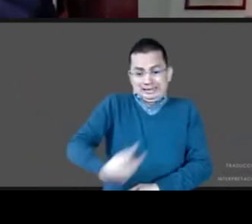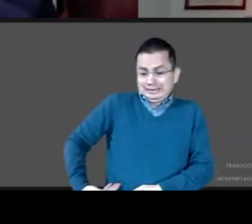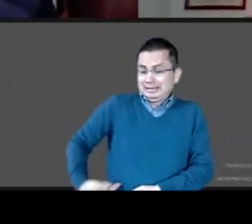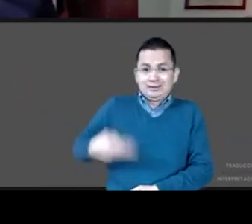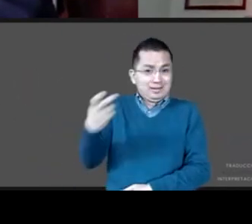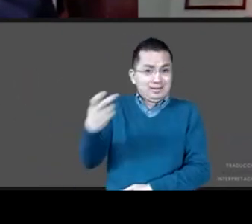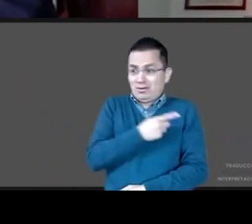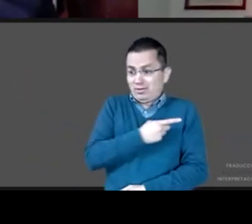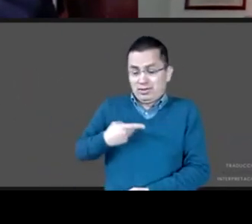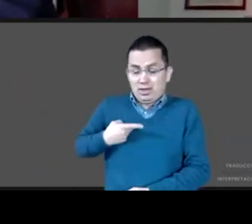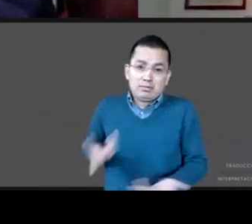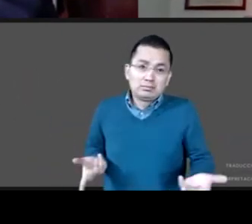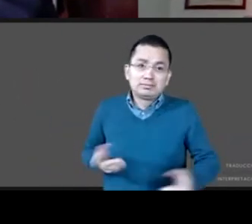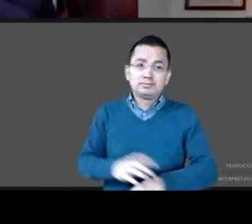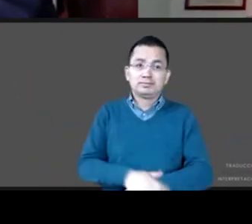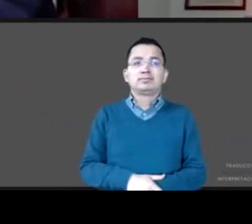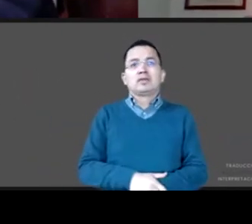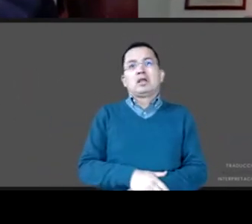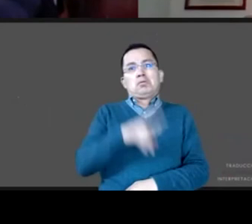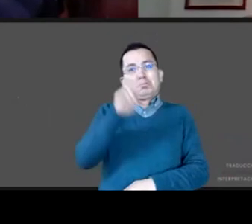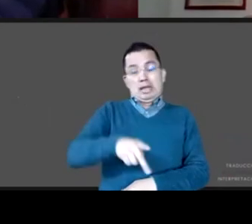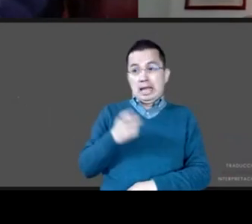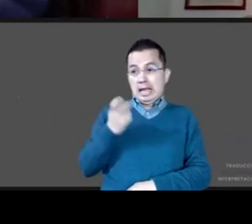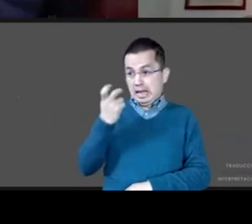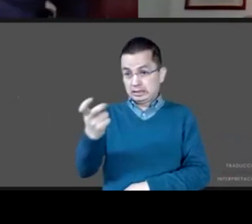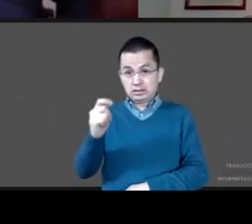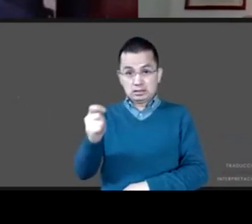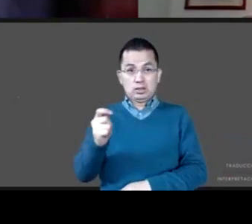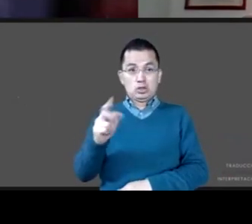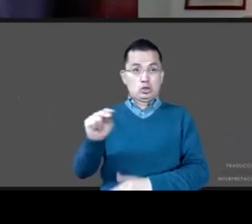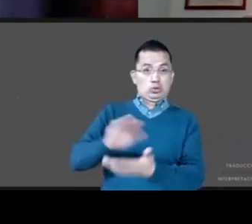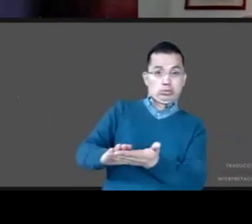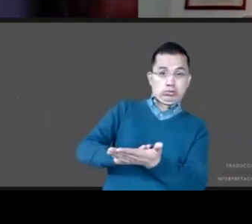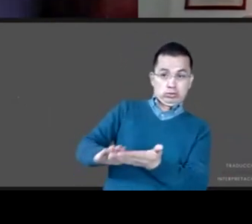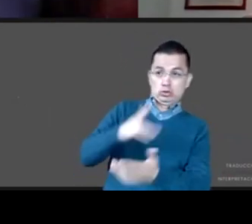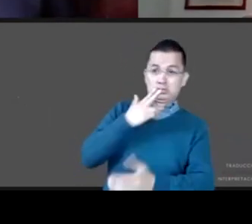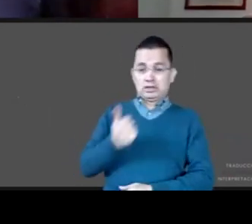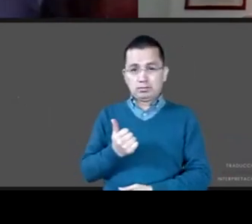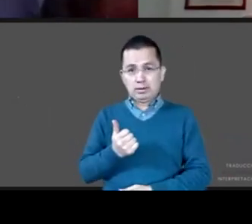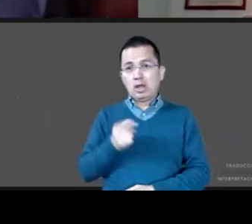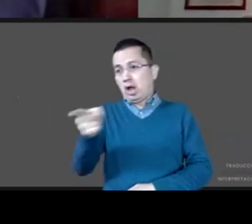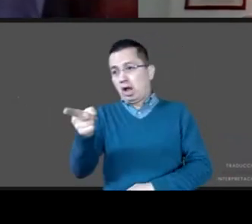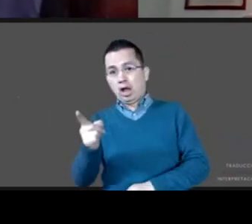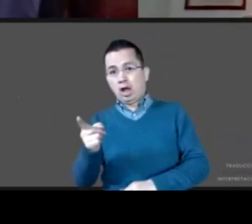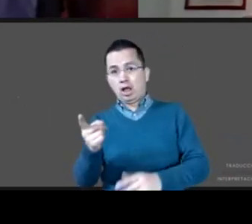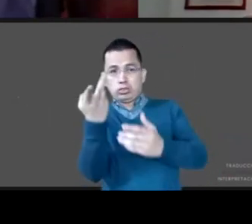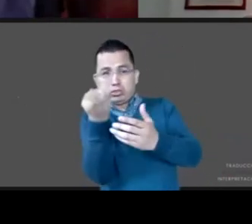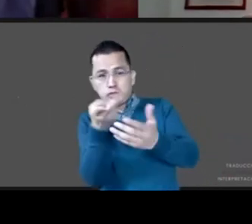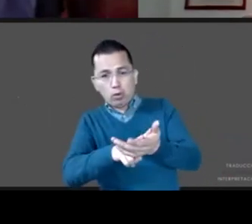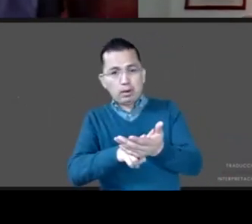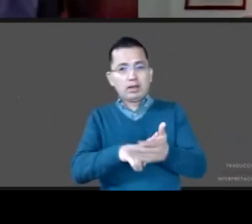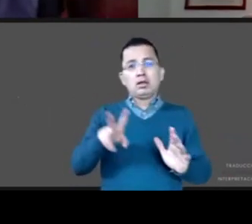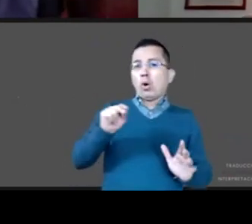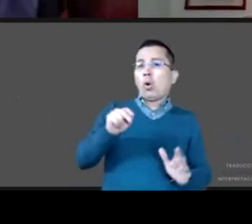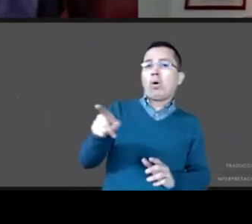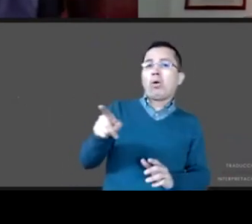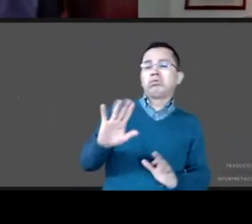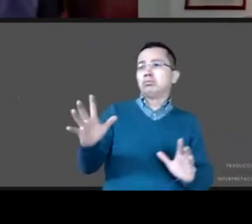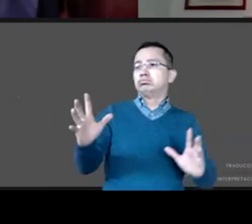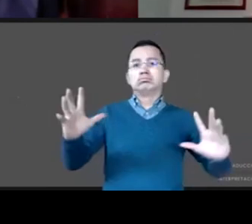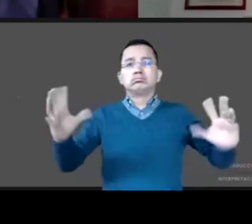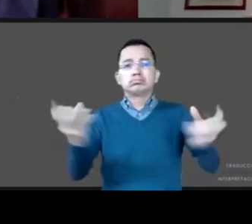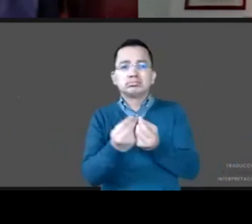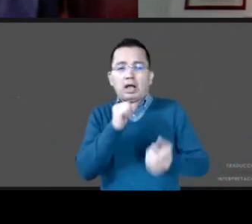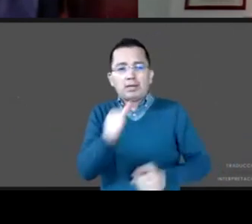ni complemento ni redundancia, el DIF es una parte fundamental del sistema. que requiere urgentemente, porque el COVID,